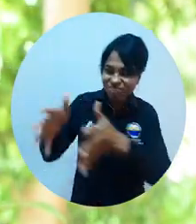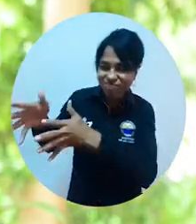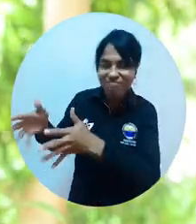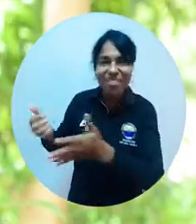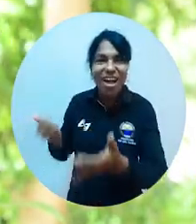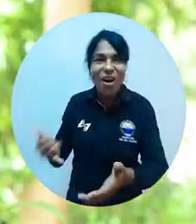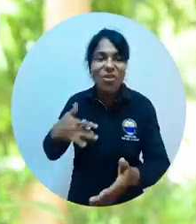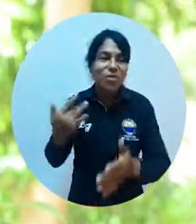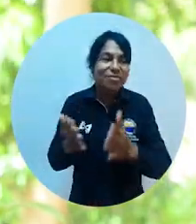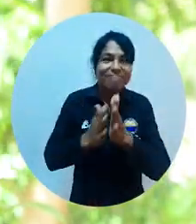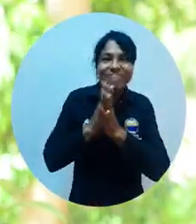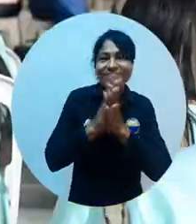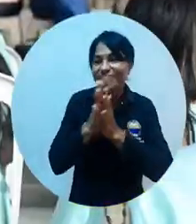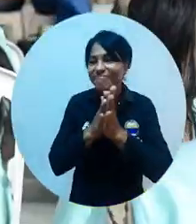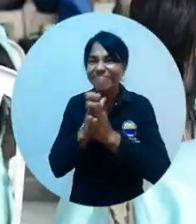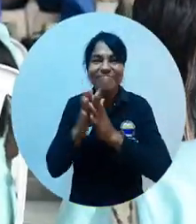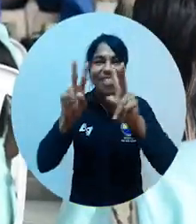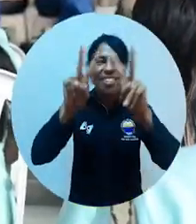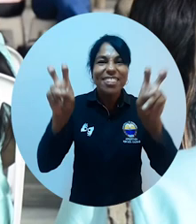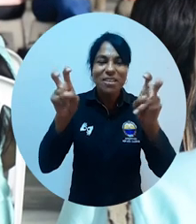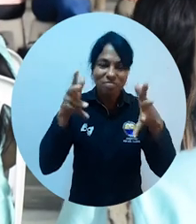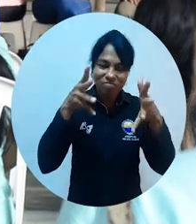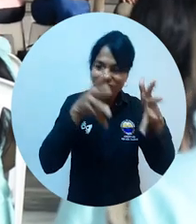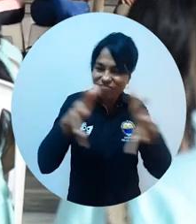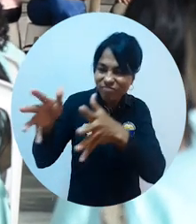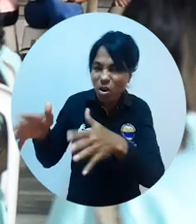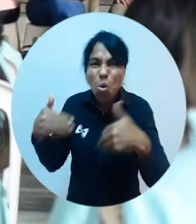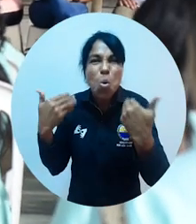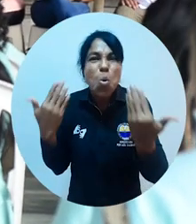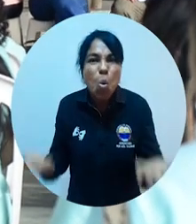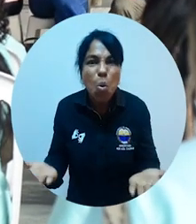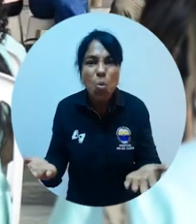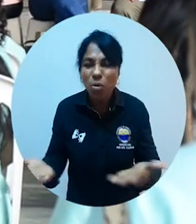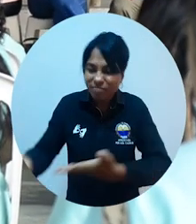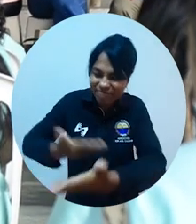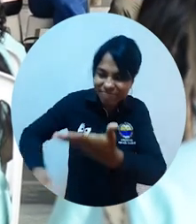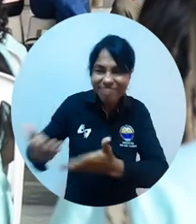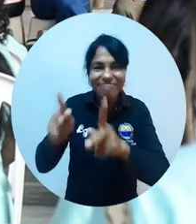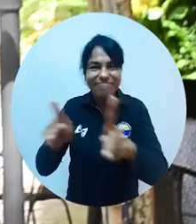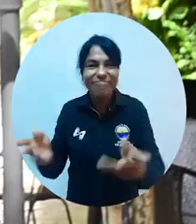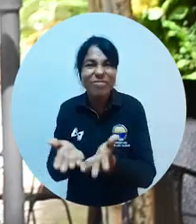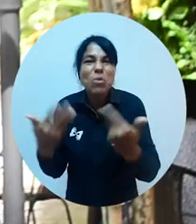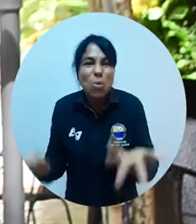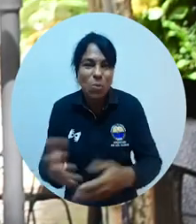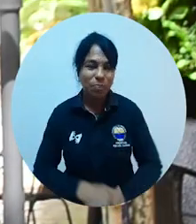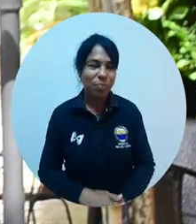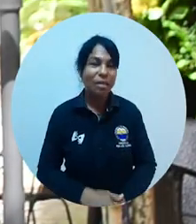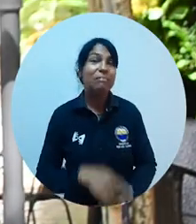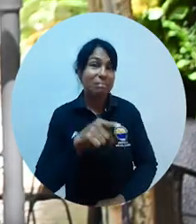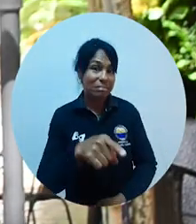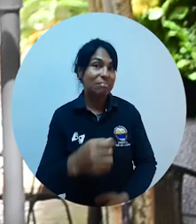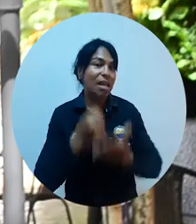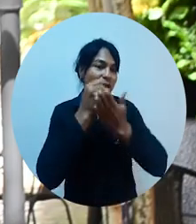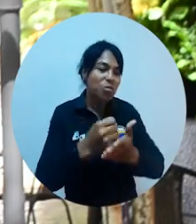como a la expectativa de cómo desarrollar esta temática y cómo va a ser la interacción con los estudiantes. Eso nos va a ayudar a